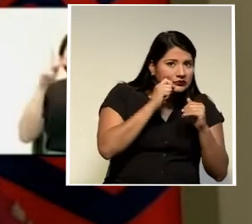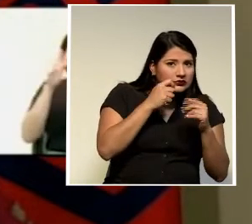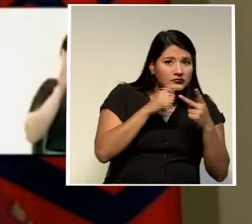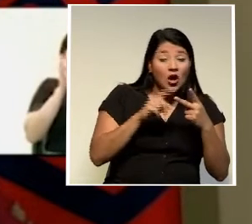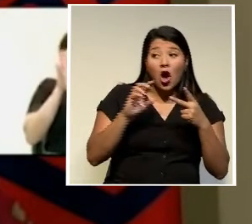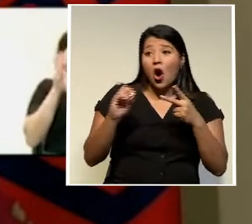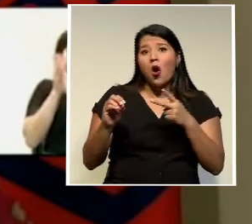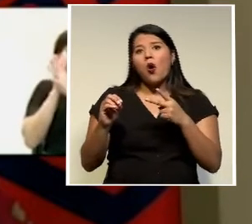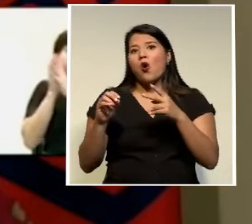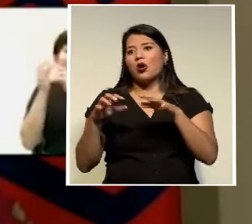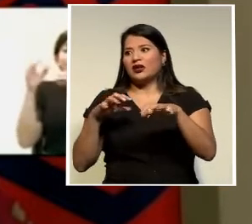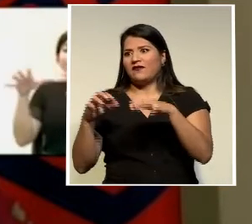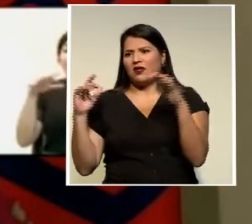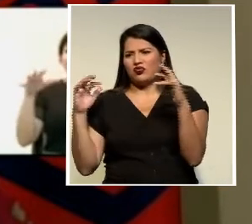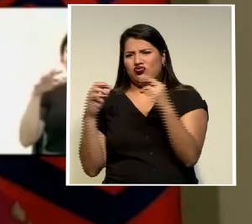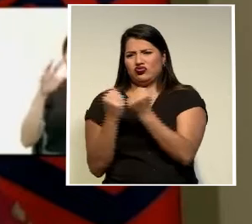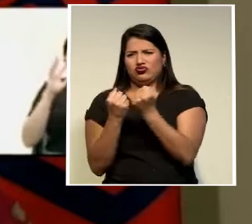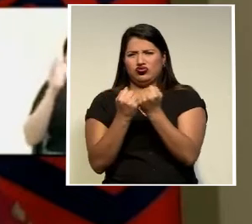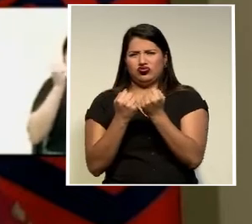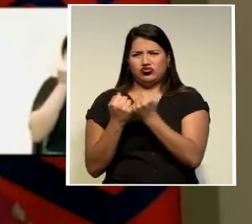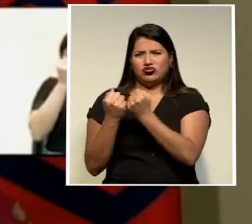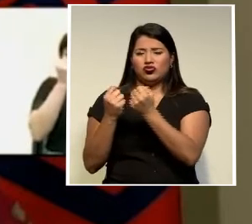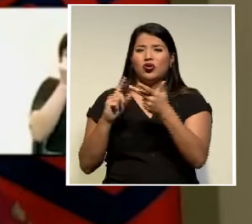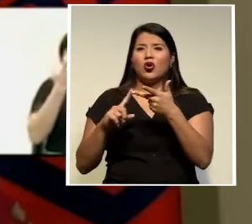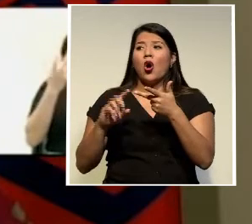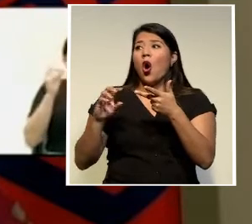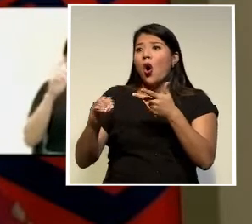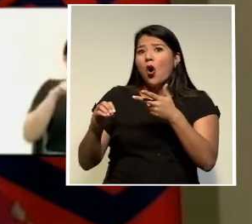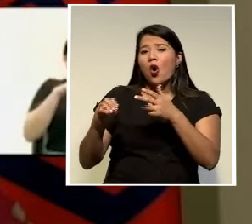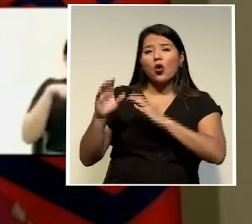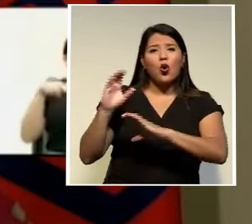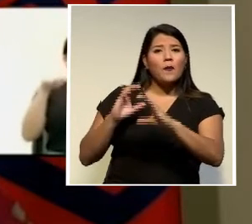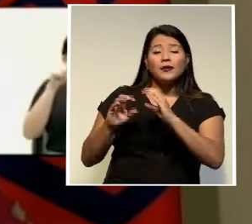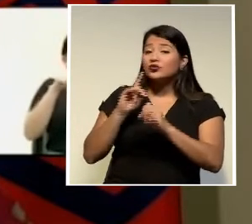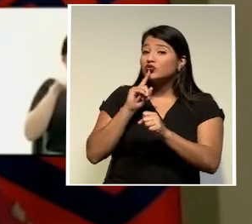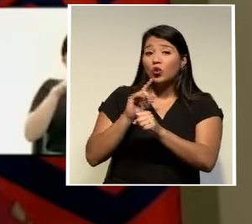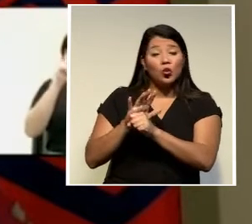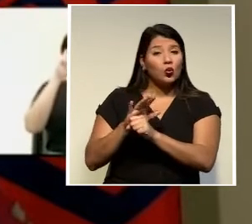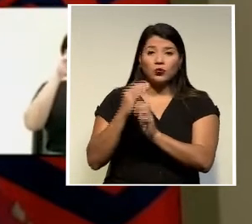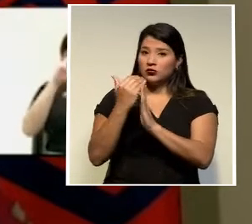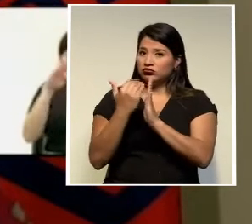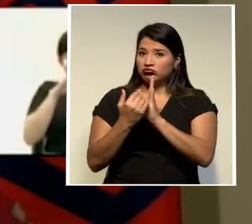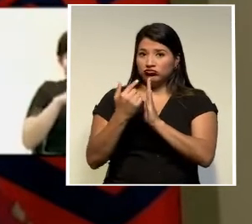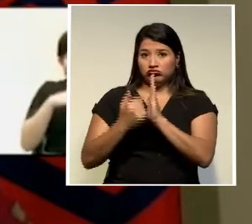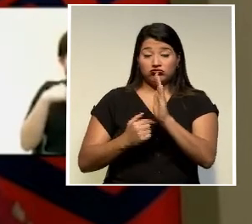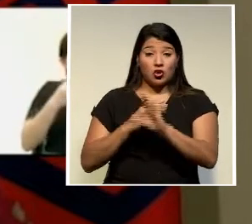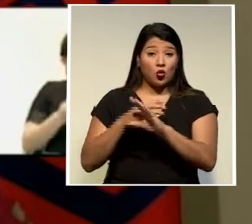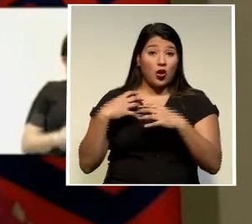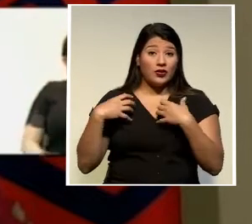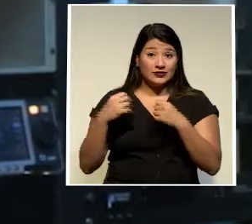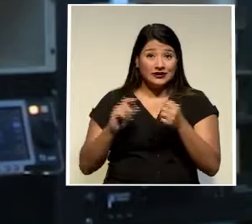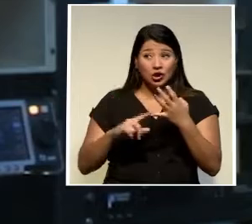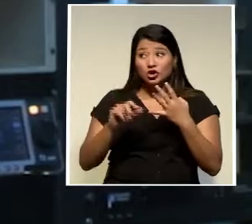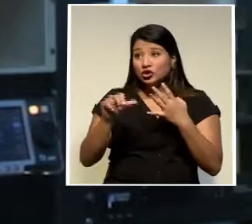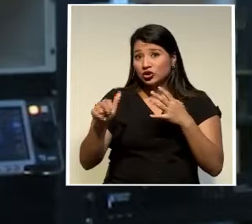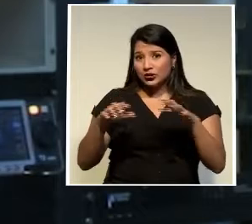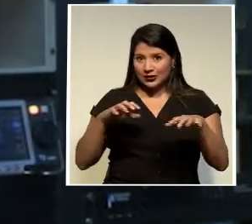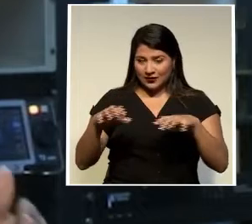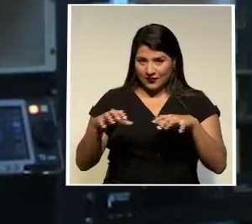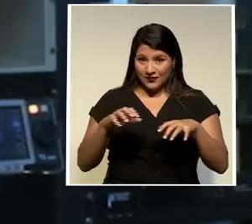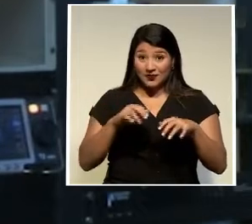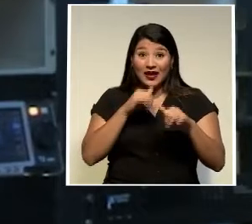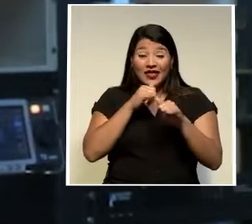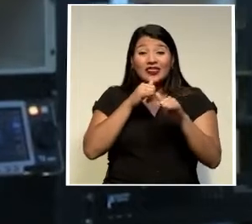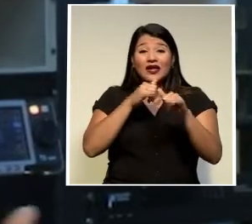de personas eventos clandestinos locales que están cumpliendo medidas sanitarias y algunos otros tipos de eventos estas